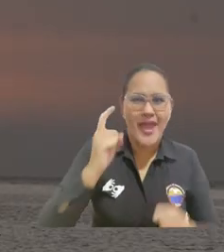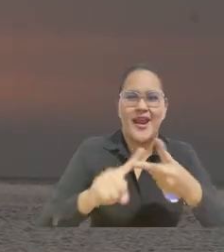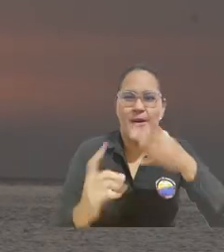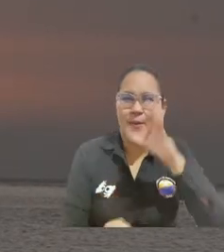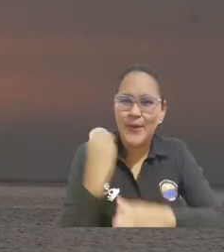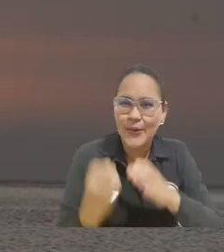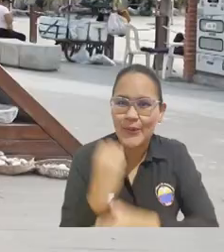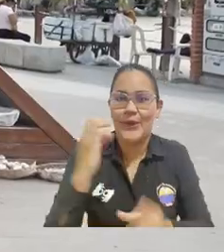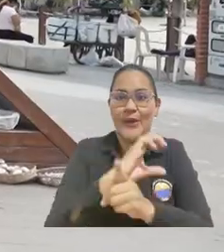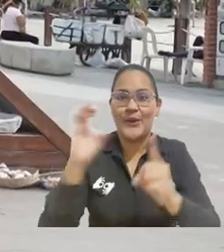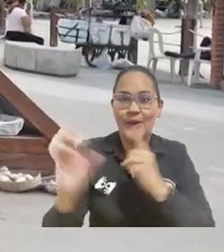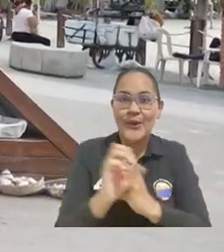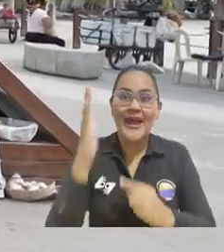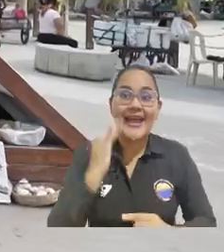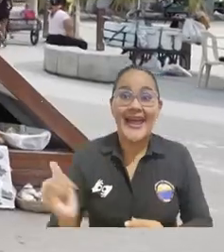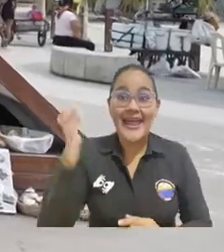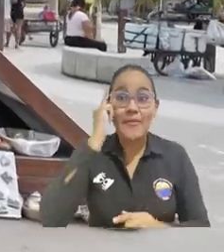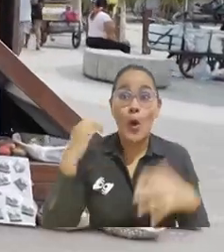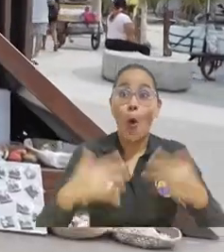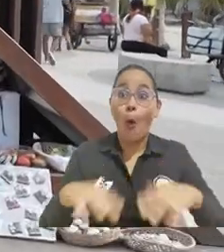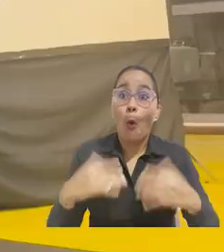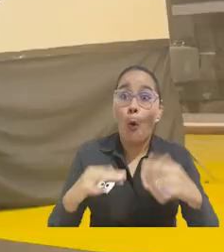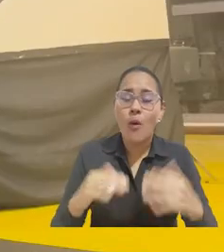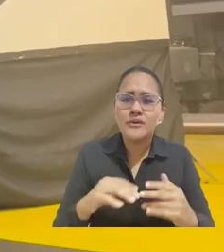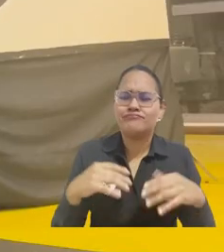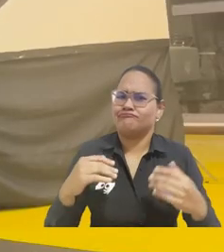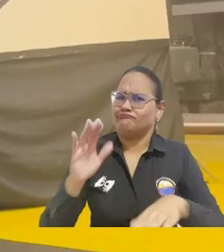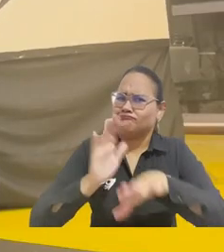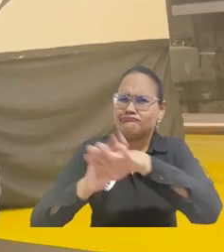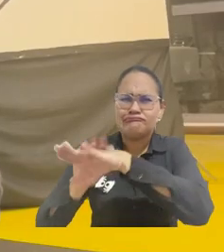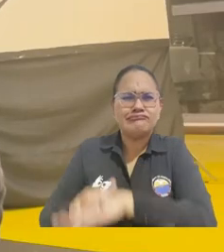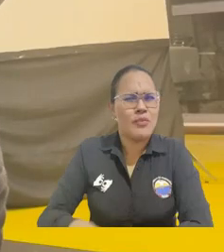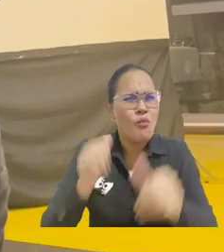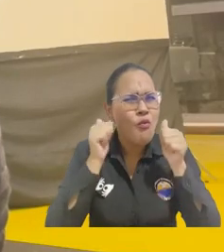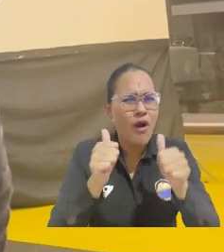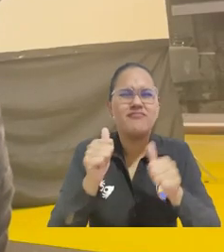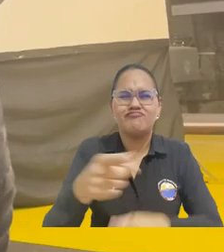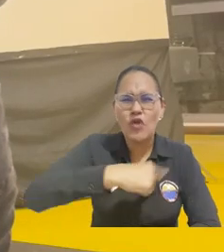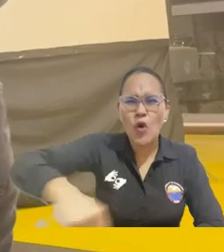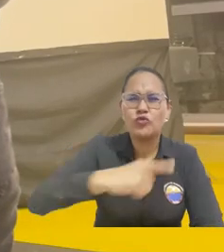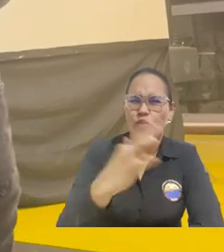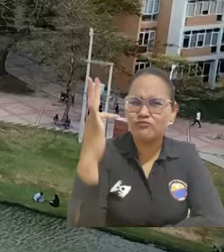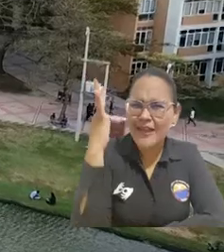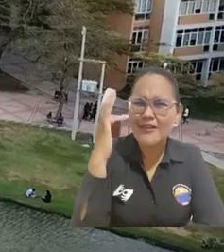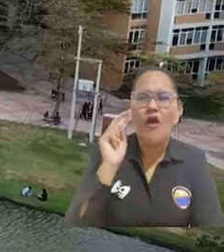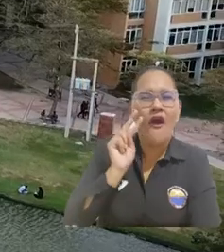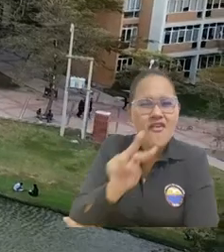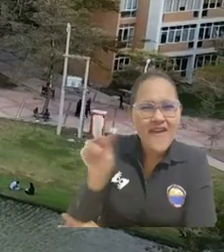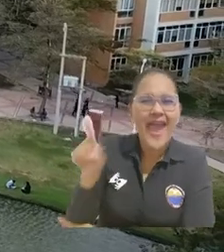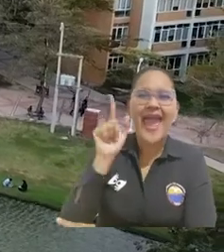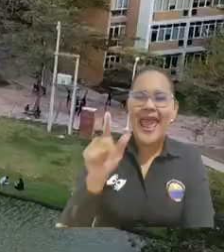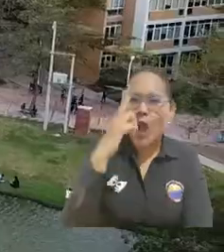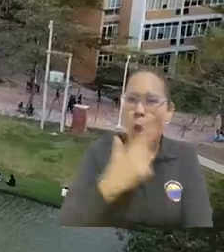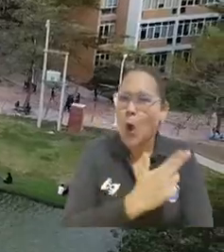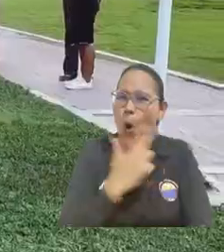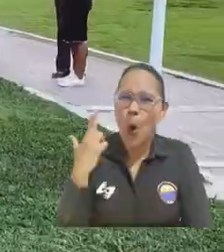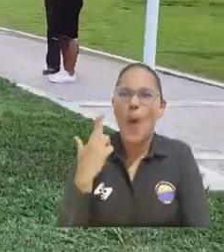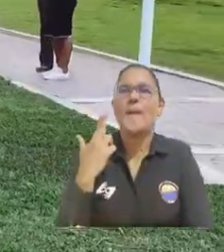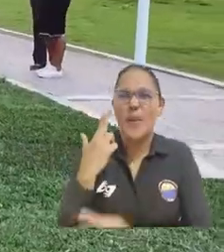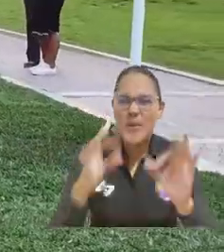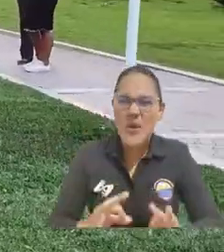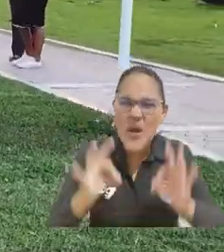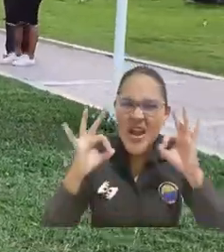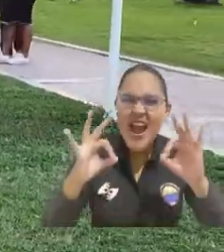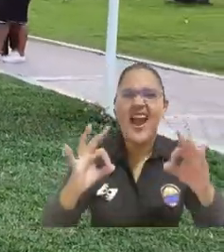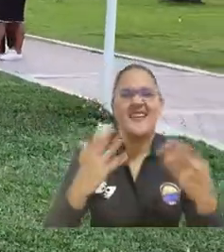sectores gubernamental, productivo, cultural y académico validaron este logro como testigos del compromiso con el territorio y la calidad de la